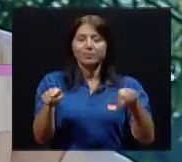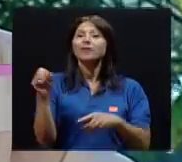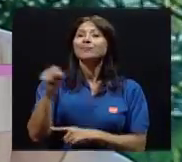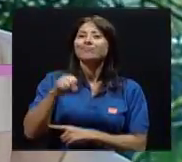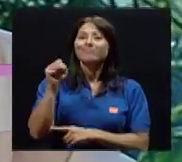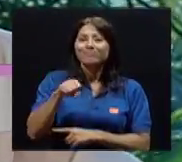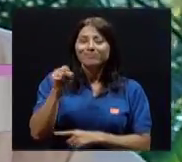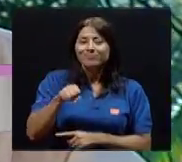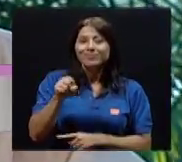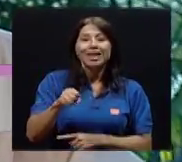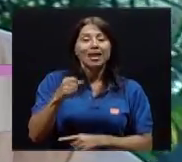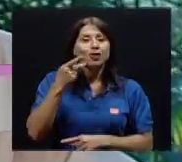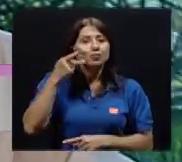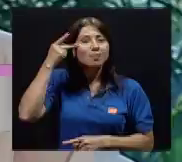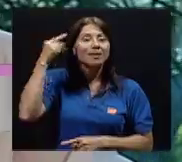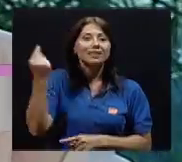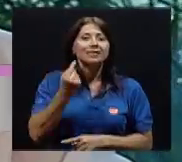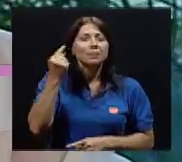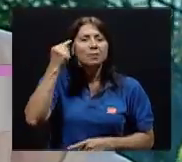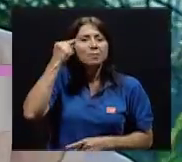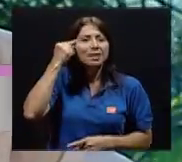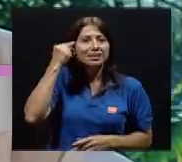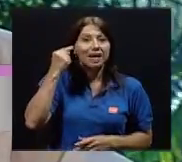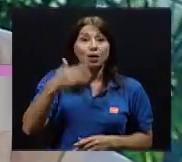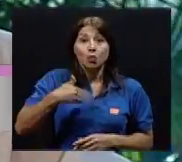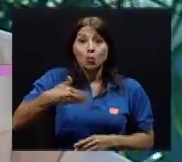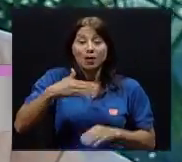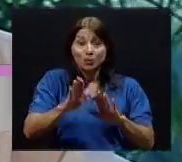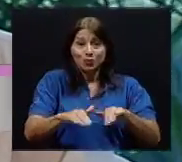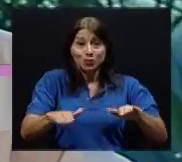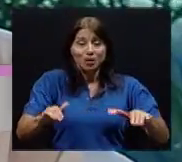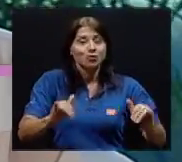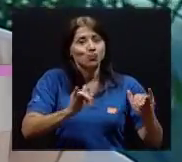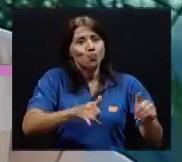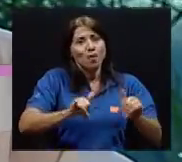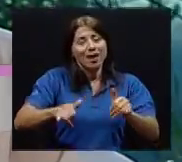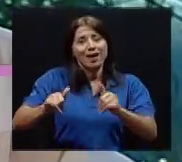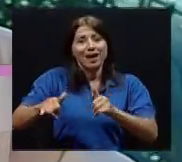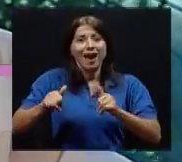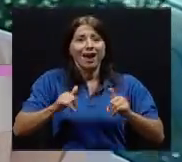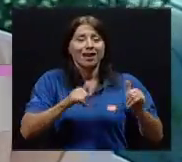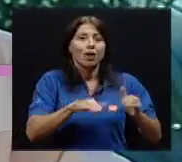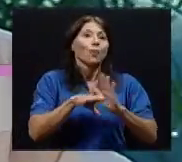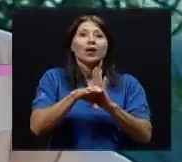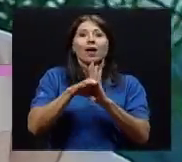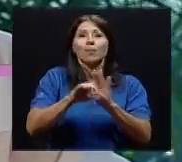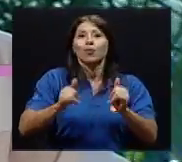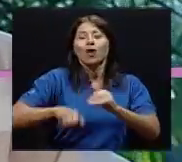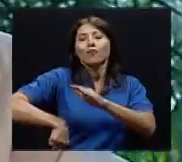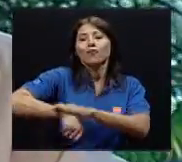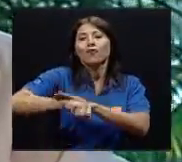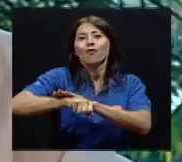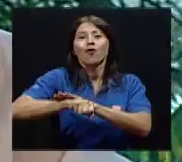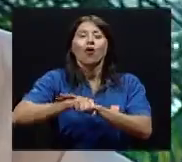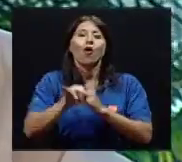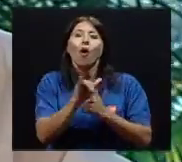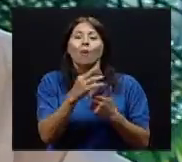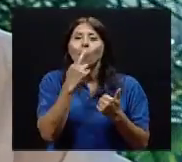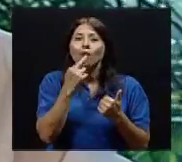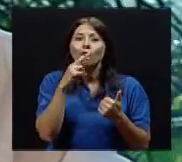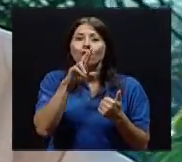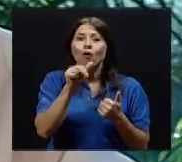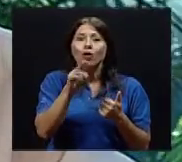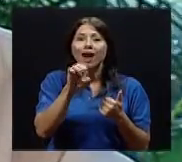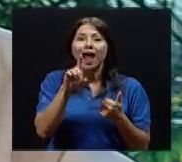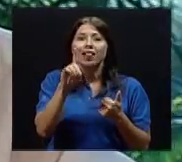piensan que cuando los niños juegan igual a los jugadores como Messi, como Cristiano Ronaldo, entonces